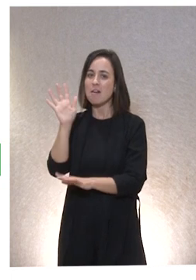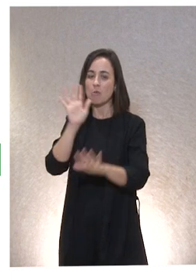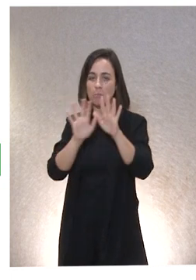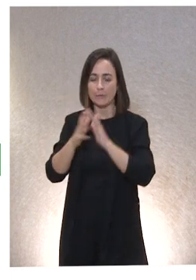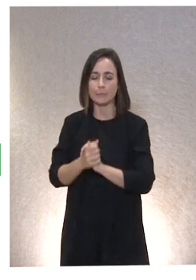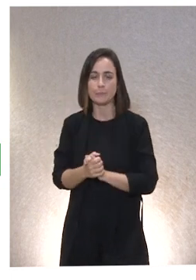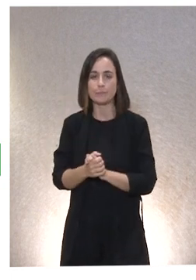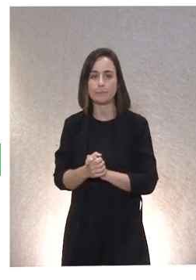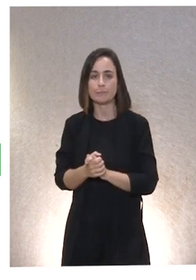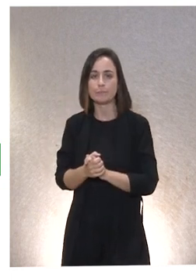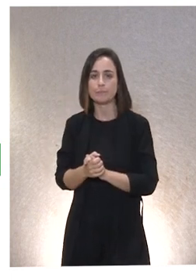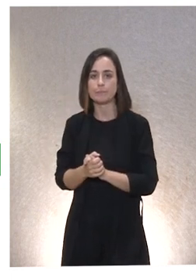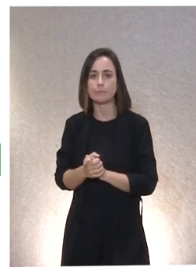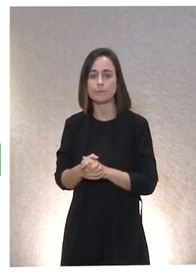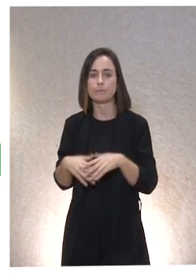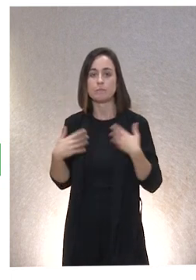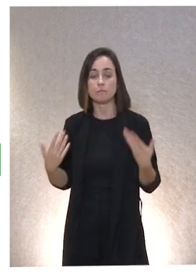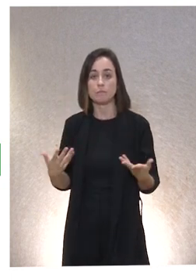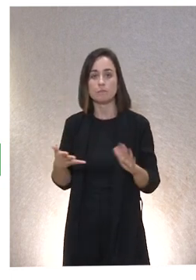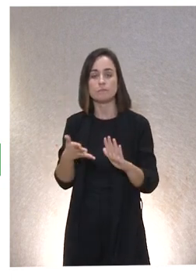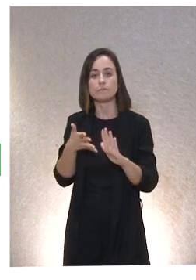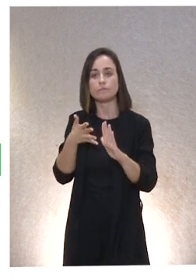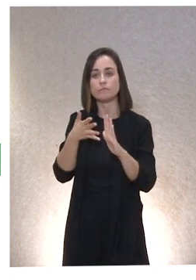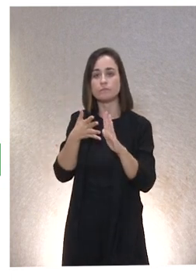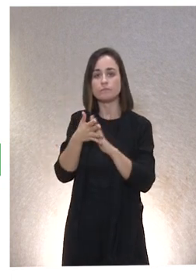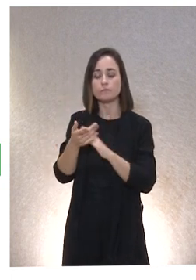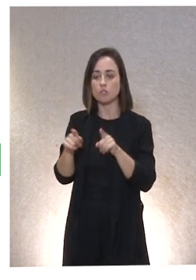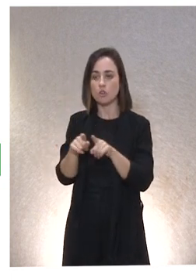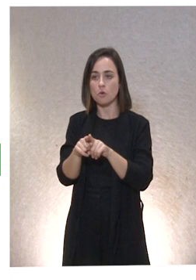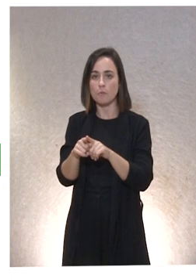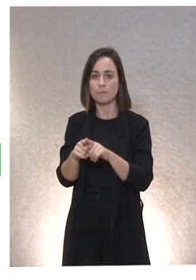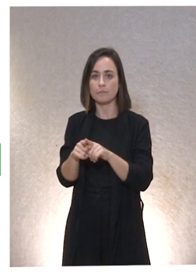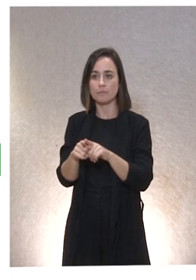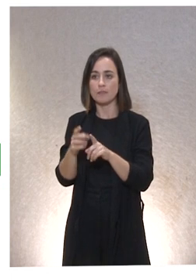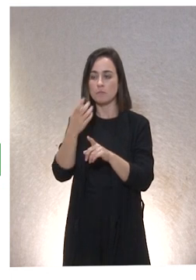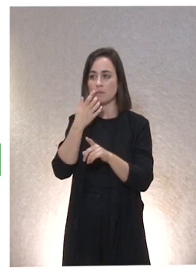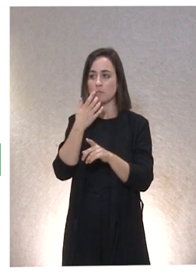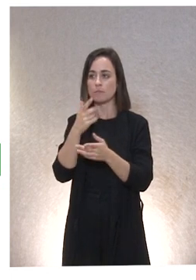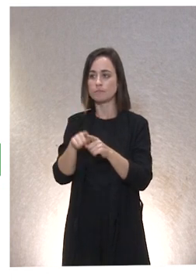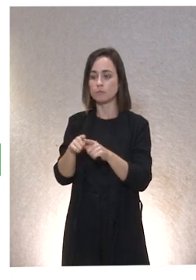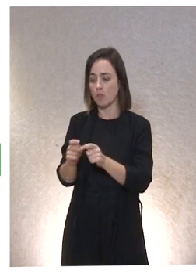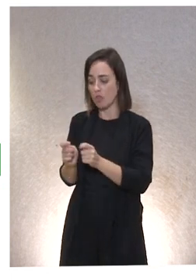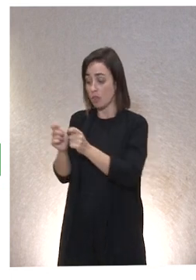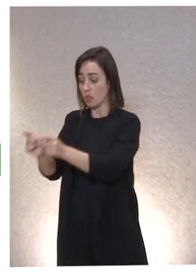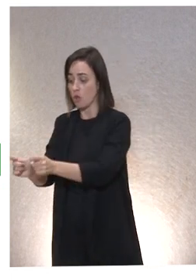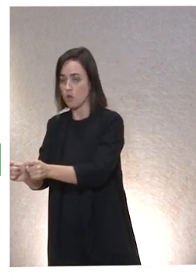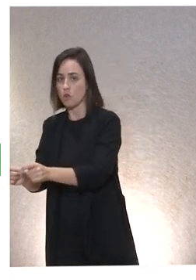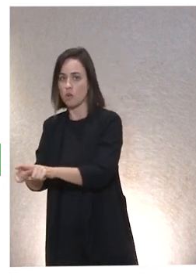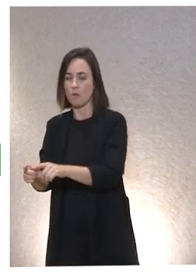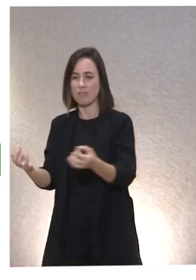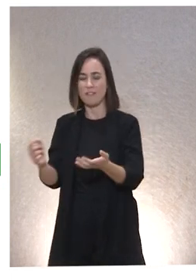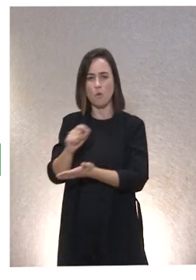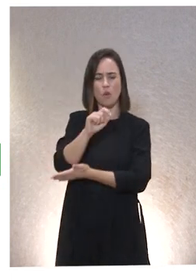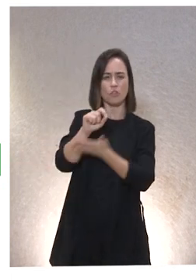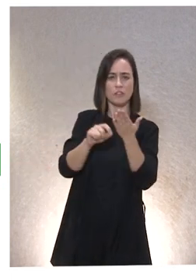Por eso continúo. El ideal de independencia liberal es, en cambio, cuantificar e igualar el dar y recibir y plasmarlo en un contrato